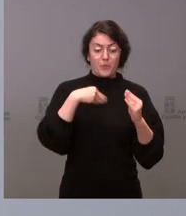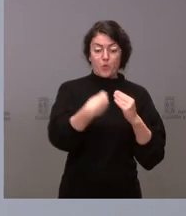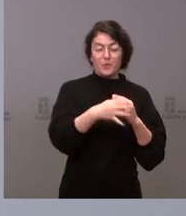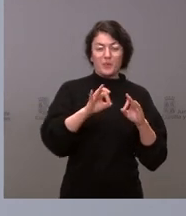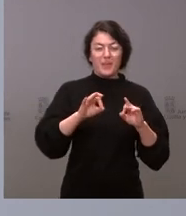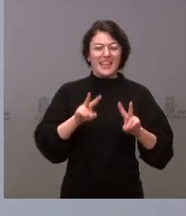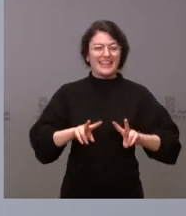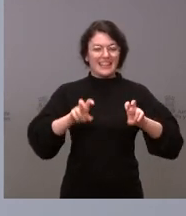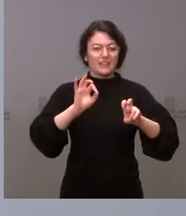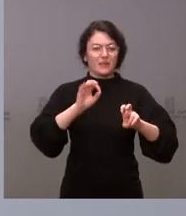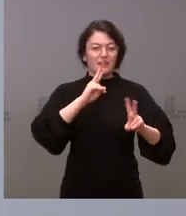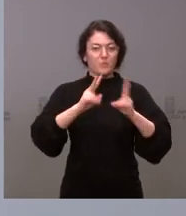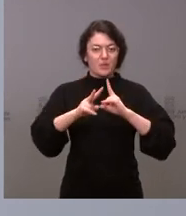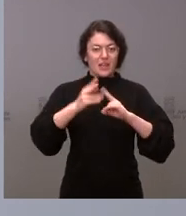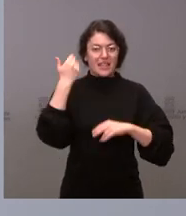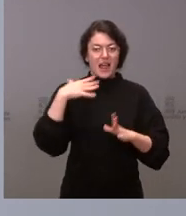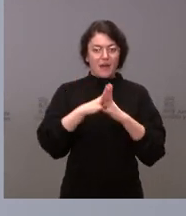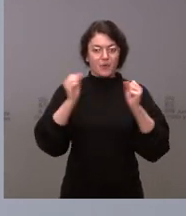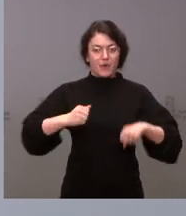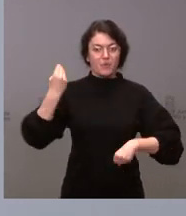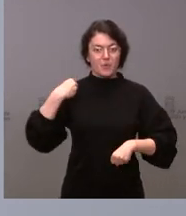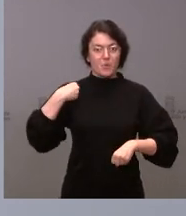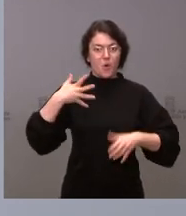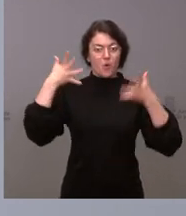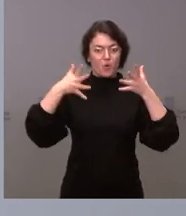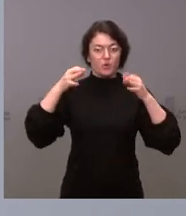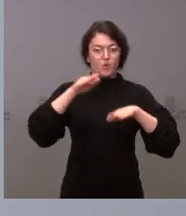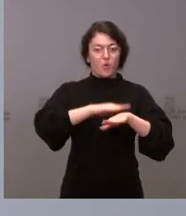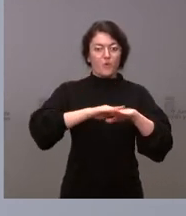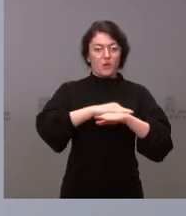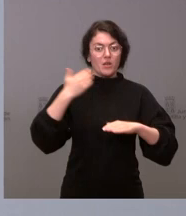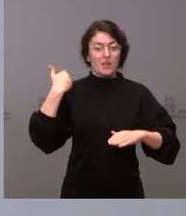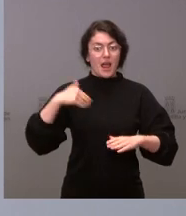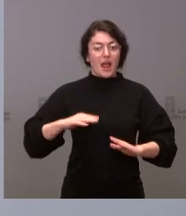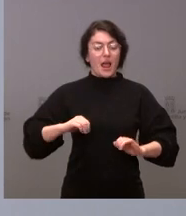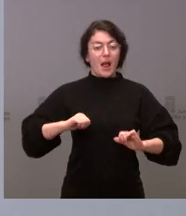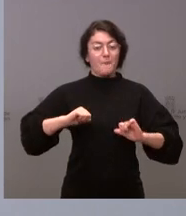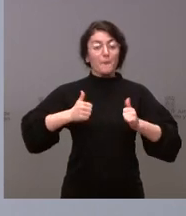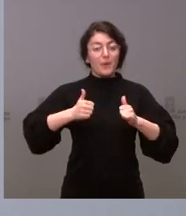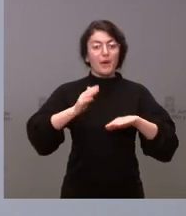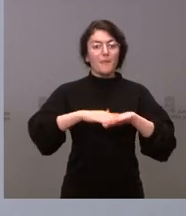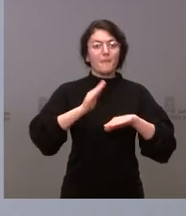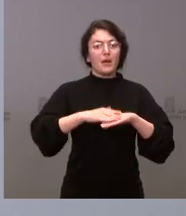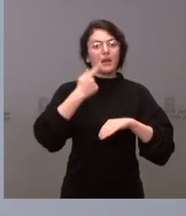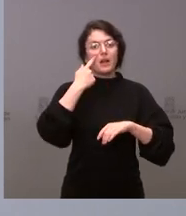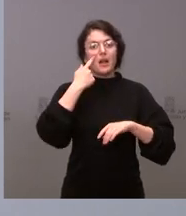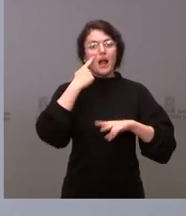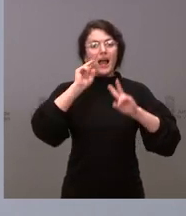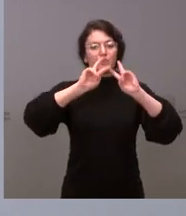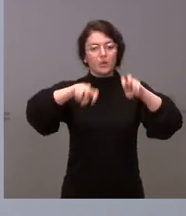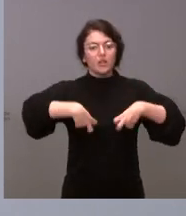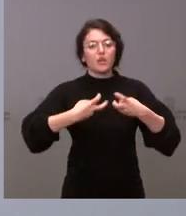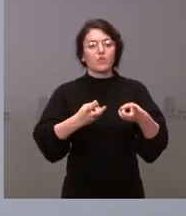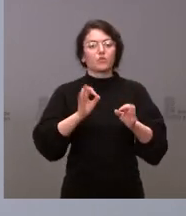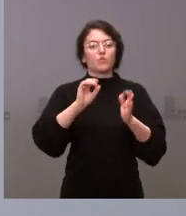hemos aprobado en el Consejo de Gobierno un acuerdo por el que se establece el procedimiento para la actualización de los contratos en vigor por